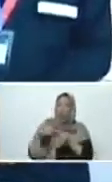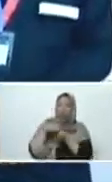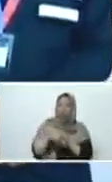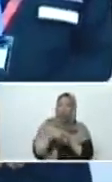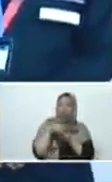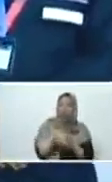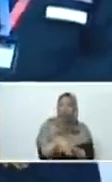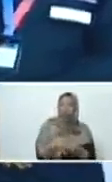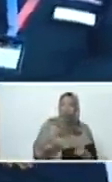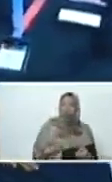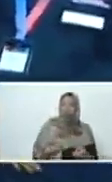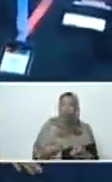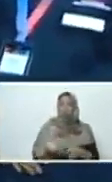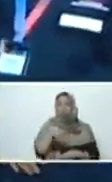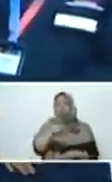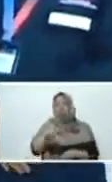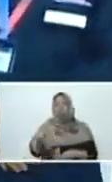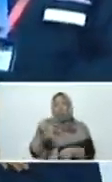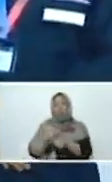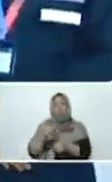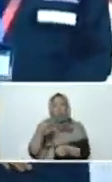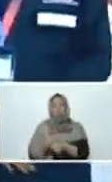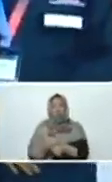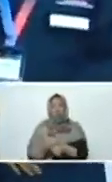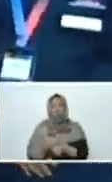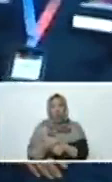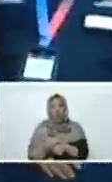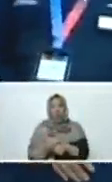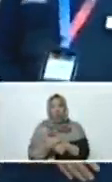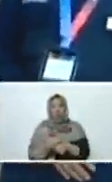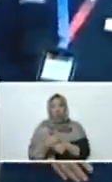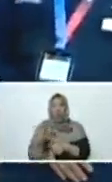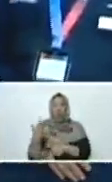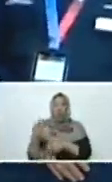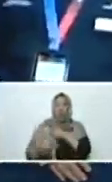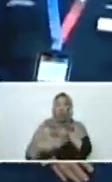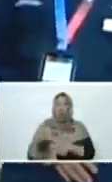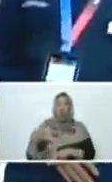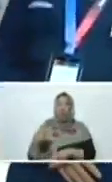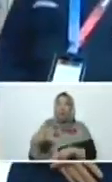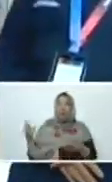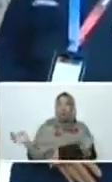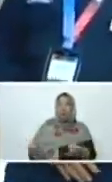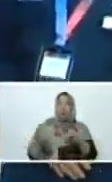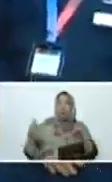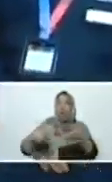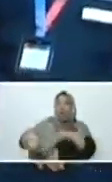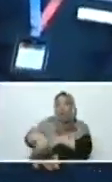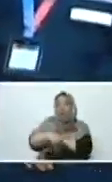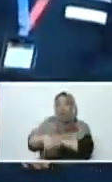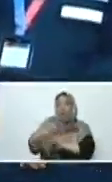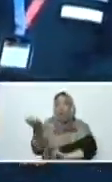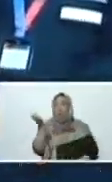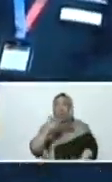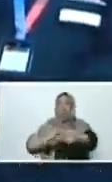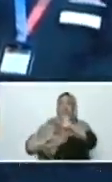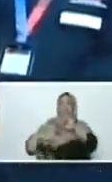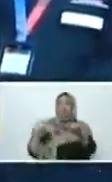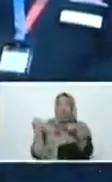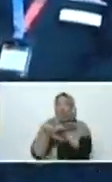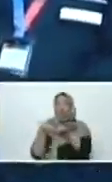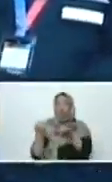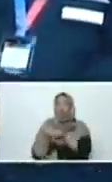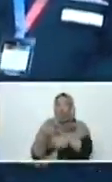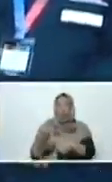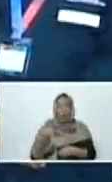Y los trabajadores y trabajadoras del Metro de Caracas sacan pecho para la calle a defender su labor, su